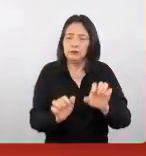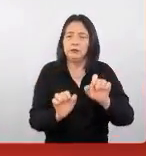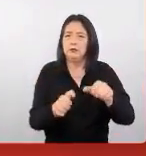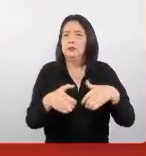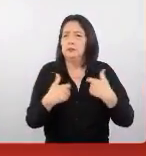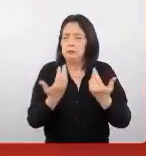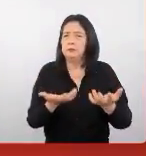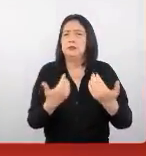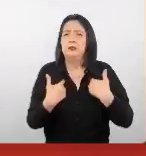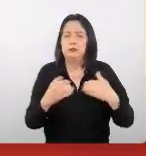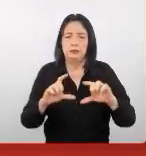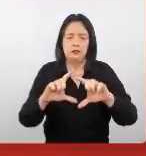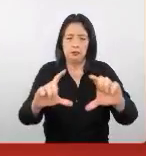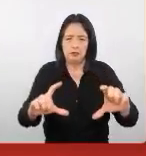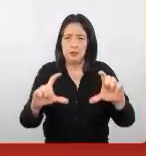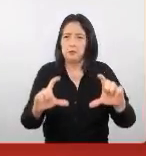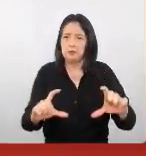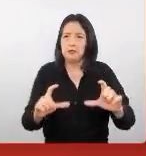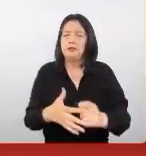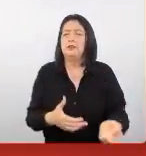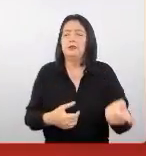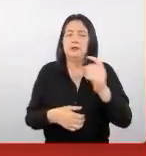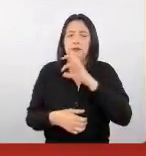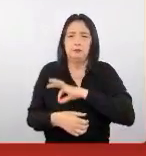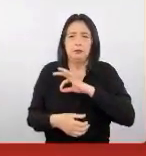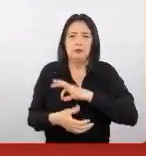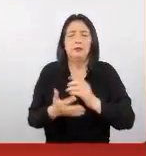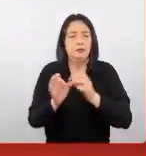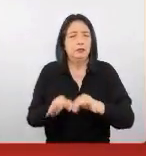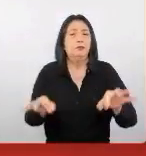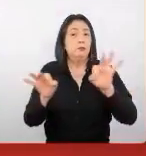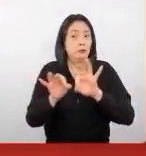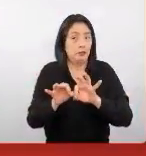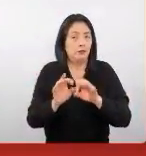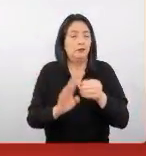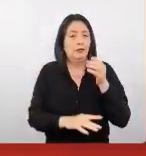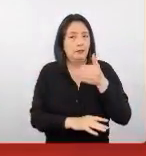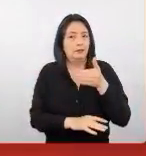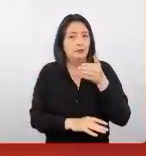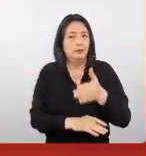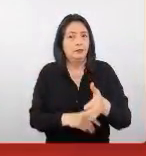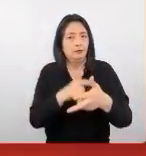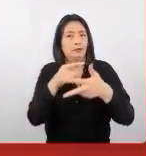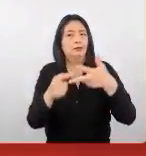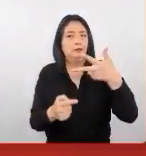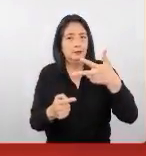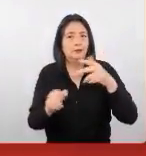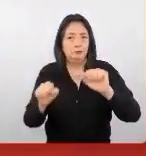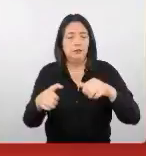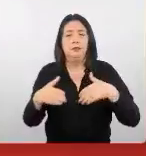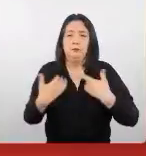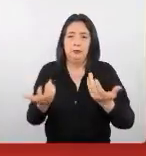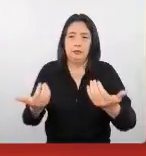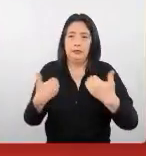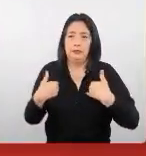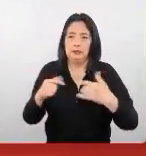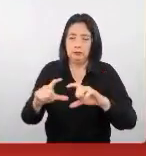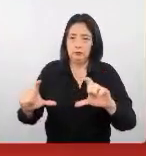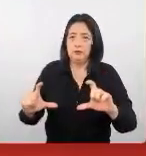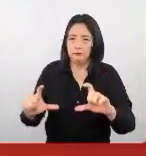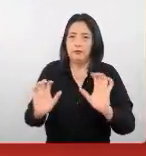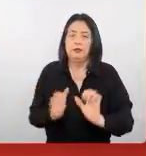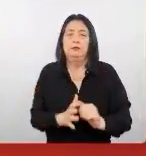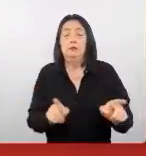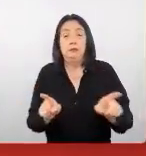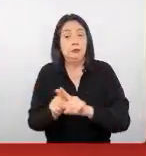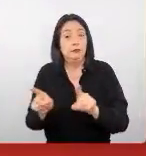podrán obtener su constancia de participación, pero es muy importante que hayan asistido a los tres eventos para que puedan acceder a la misma. Además,